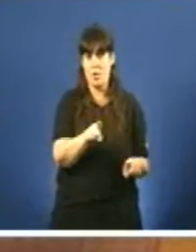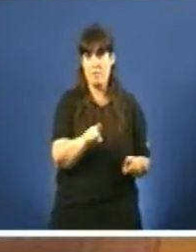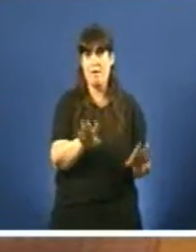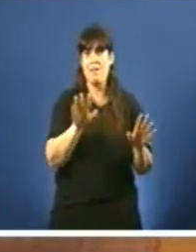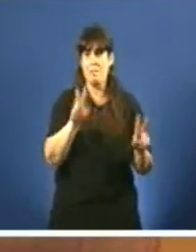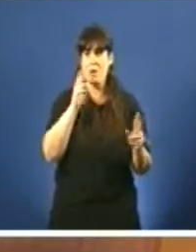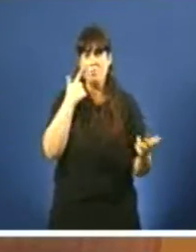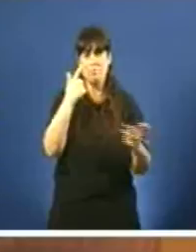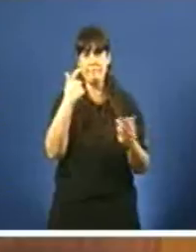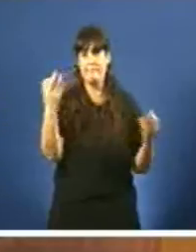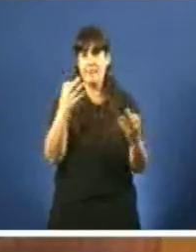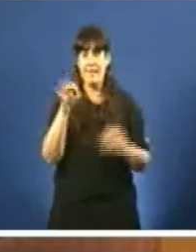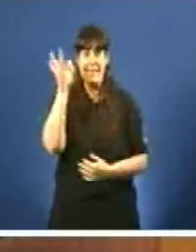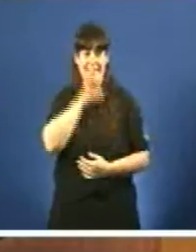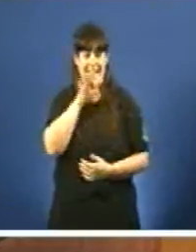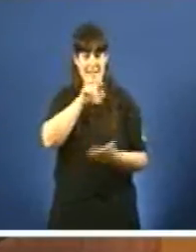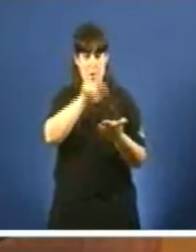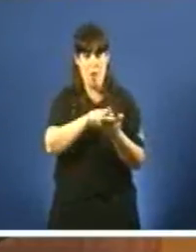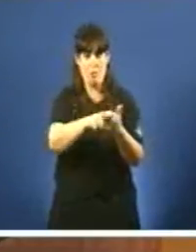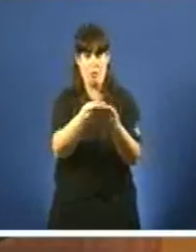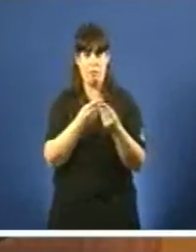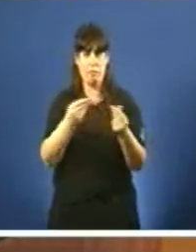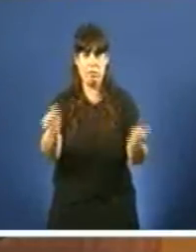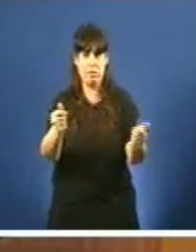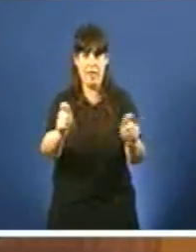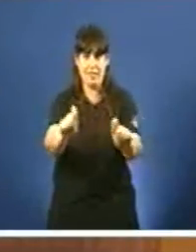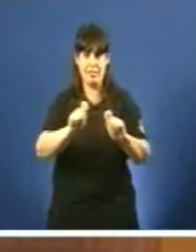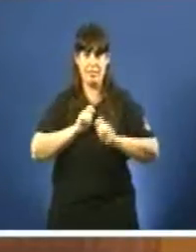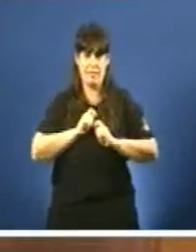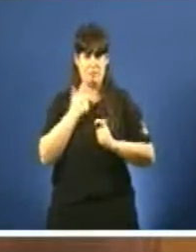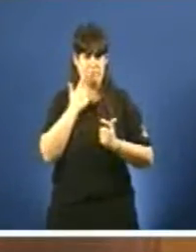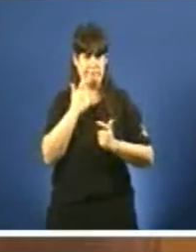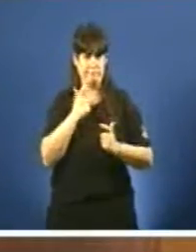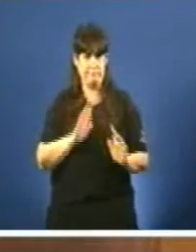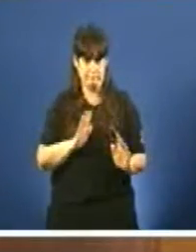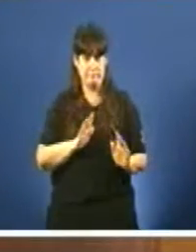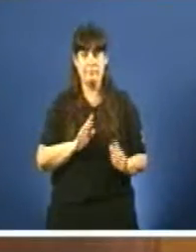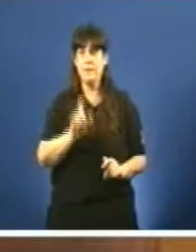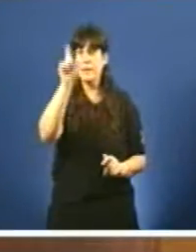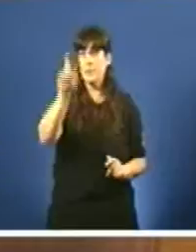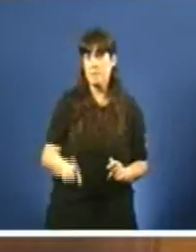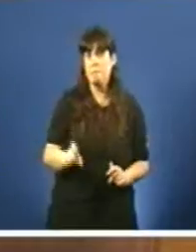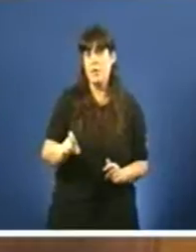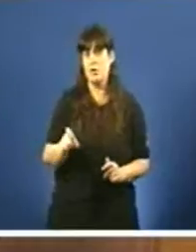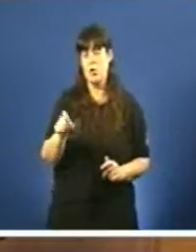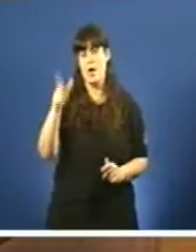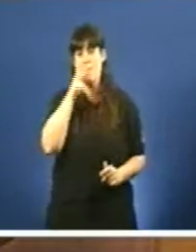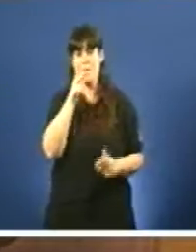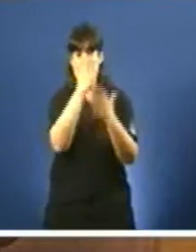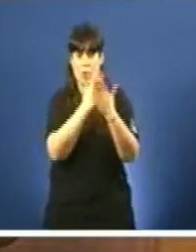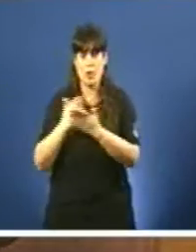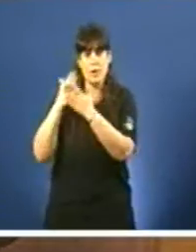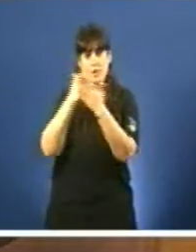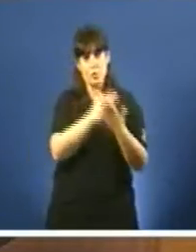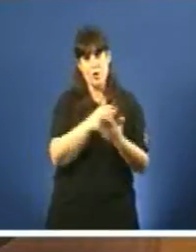leválo a desaparición. Isto foi o que dixo Alba, castelán falante, estudante de Vigo, asistente a